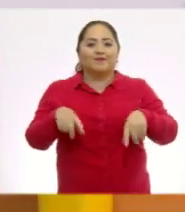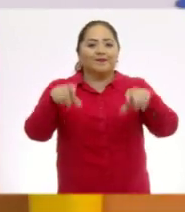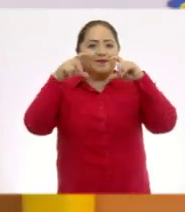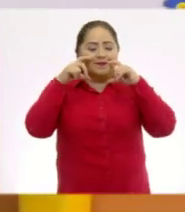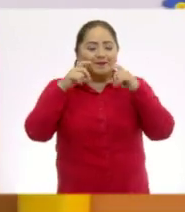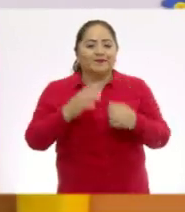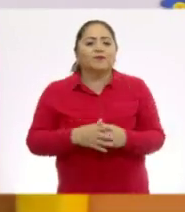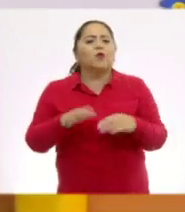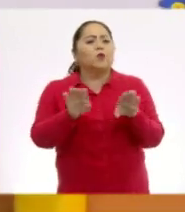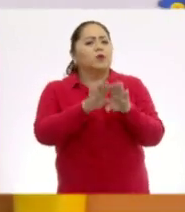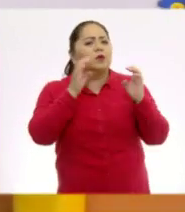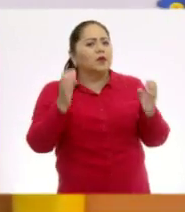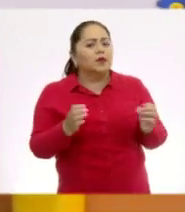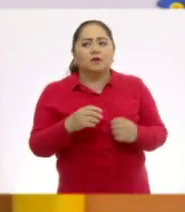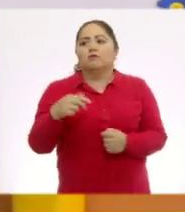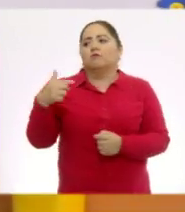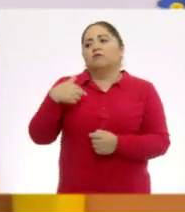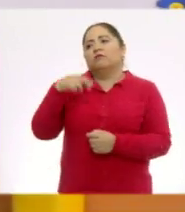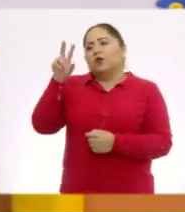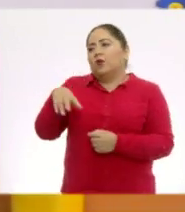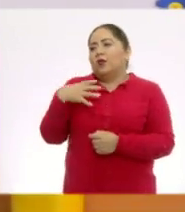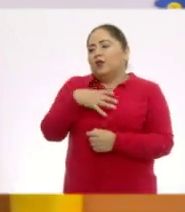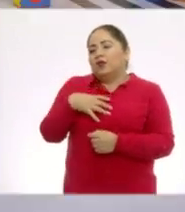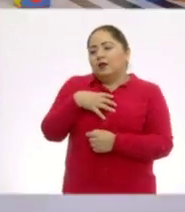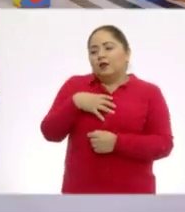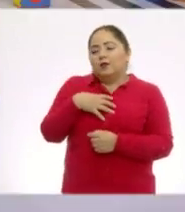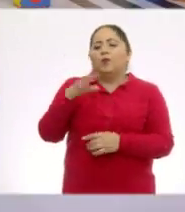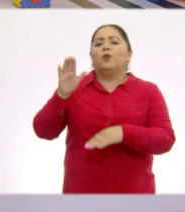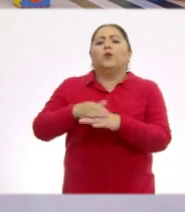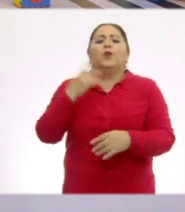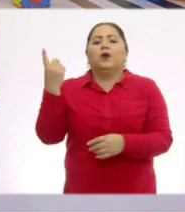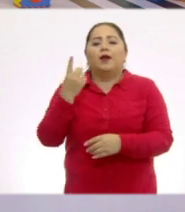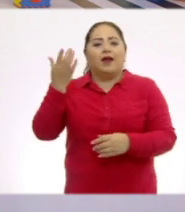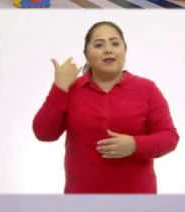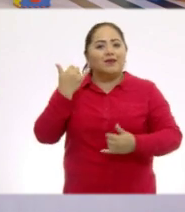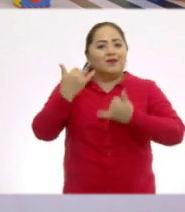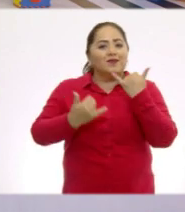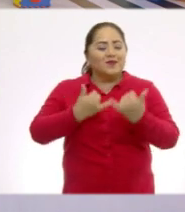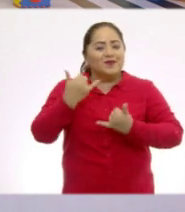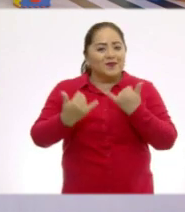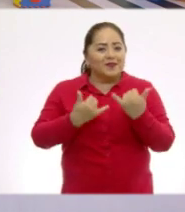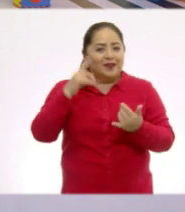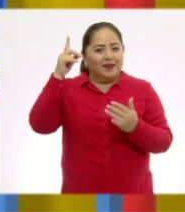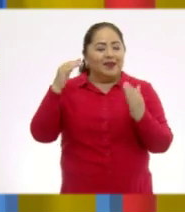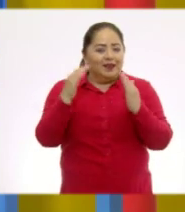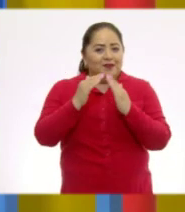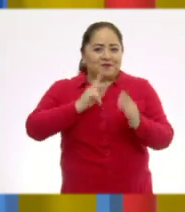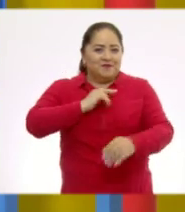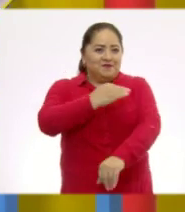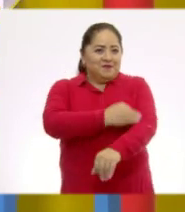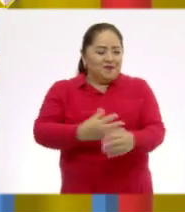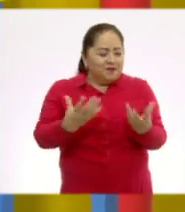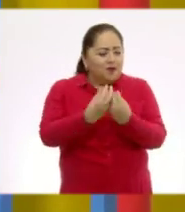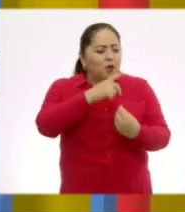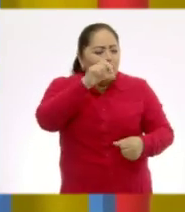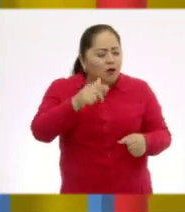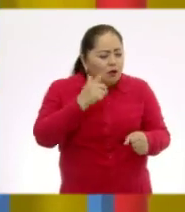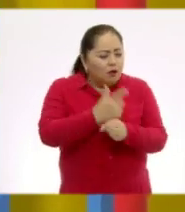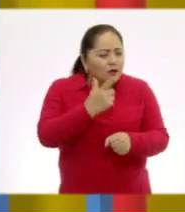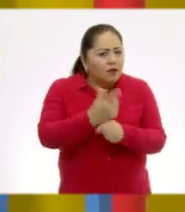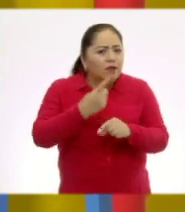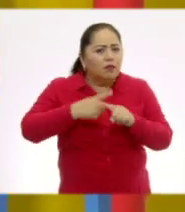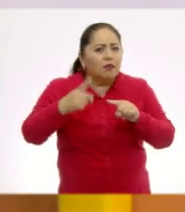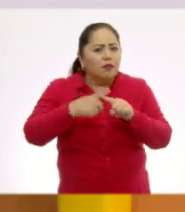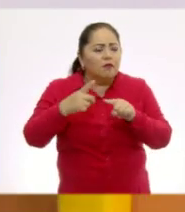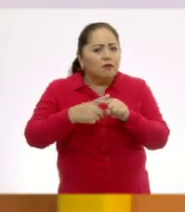¡Perfecto! ¿Cómo estás? Yo muy contento, maestra Angie, porque estuvimos jugando con el Tangram ahí en casa, en mi familia, y descubrimos nuevas